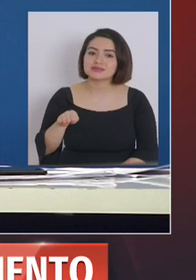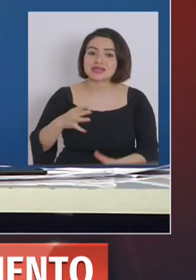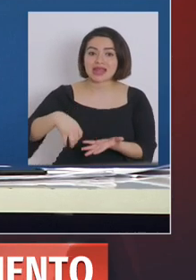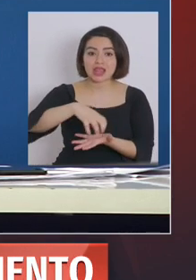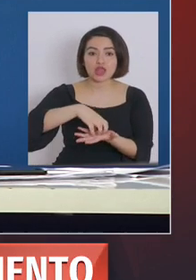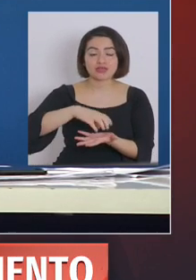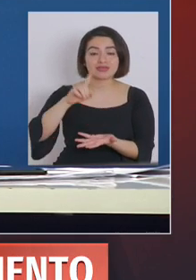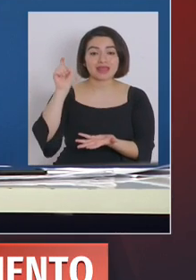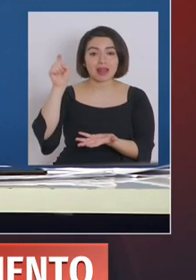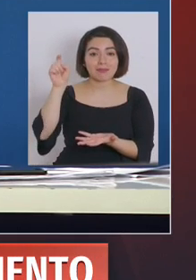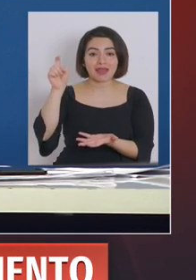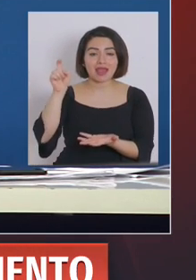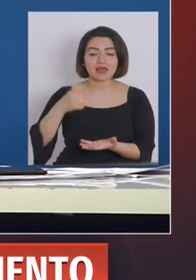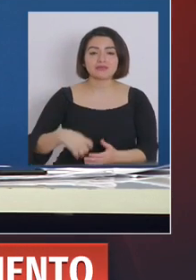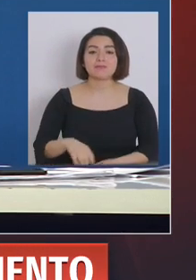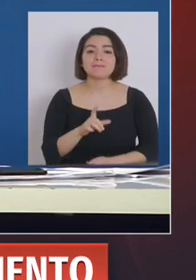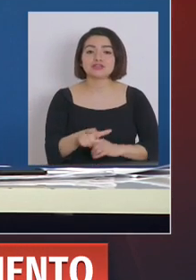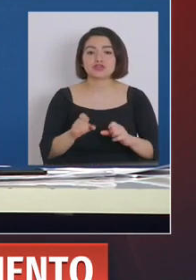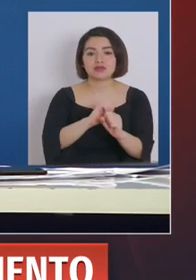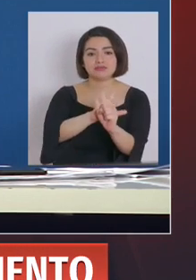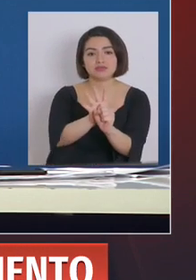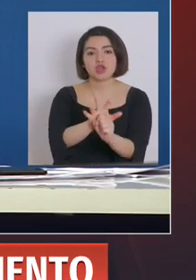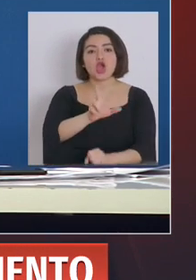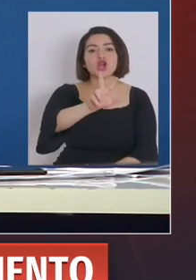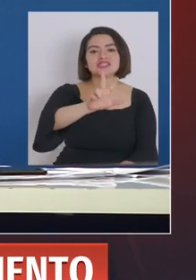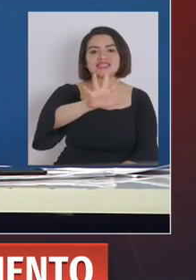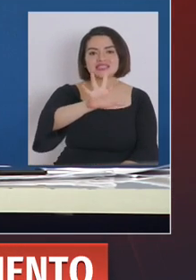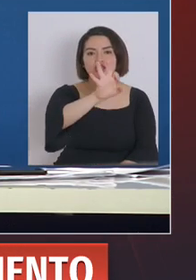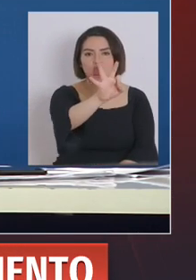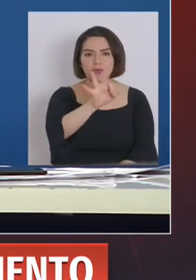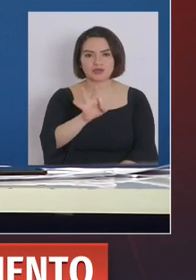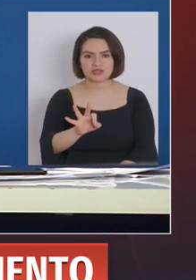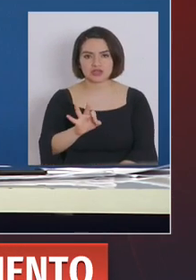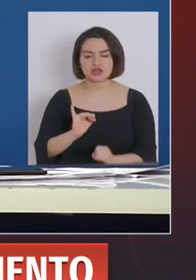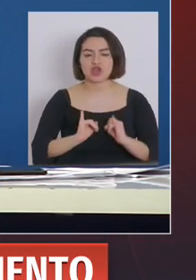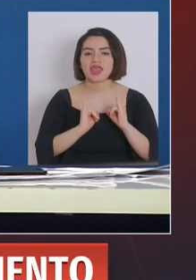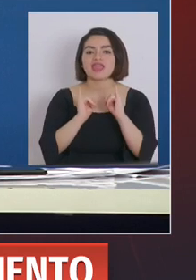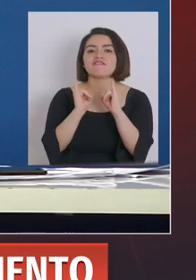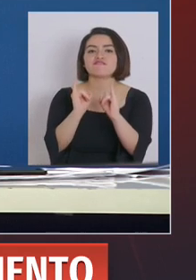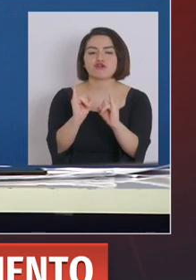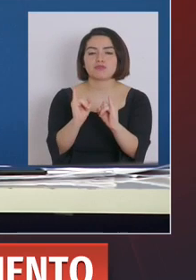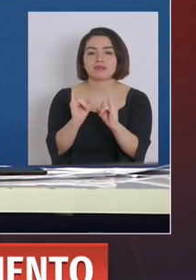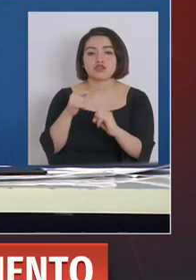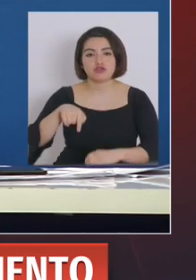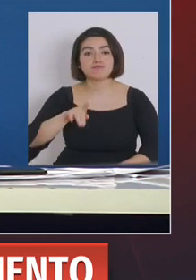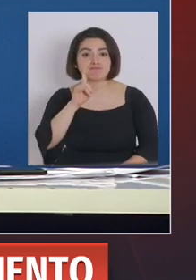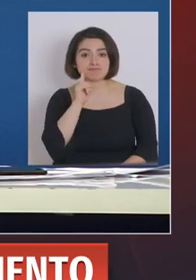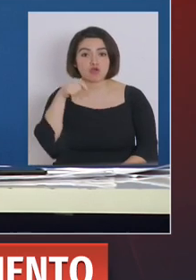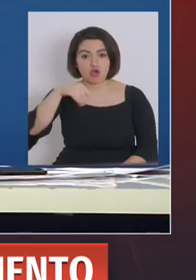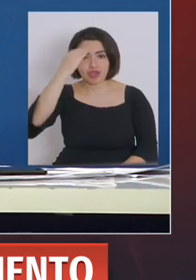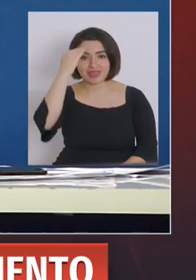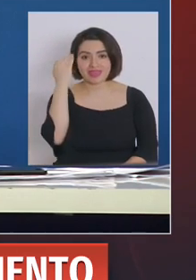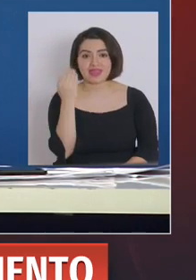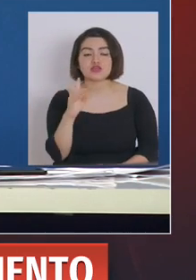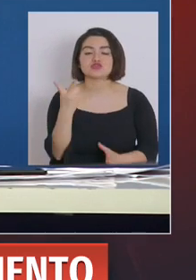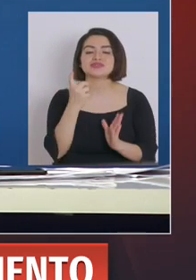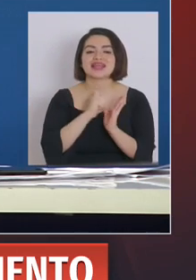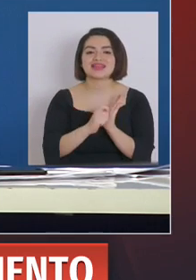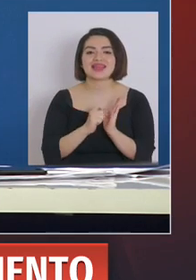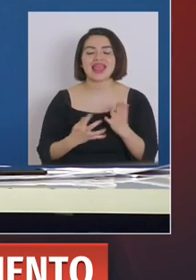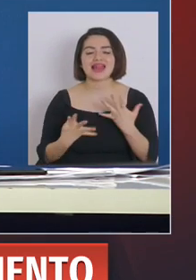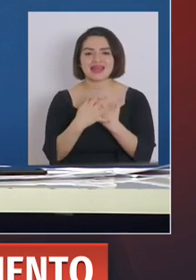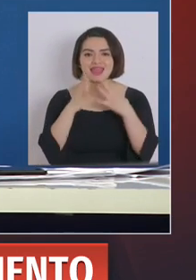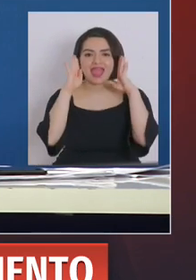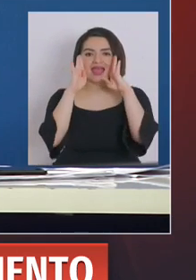por pacientes COVID es del 85%, según el informe que tengo hoy día preparado por la Subsecretaría de Redes